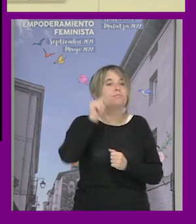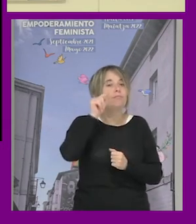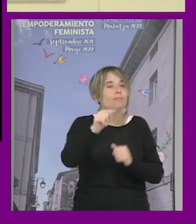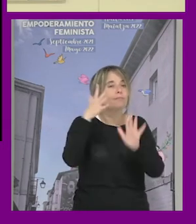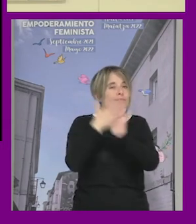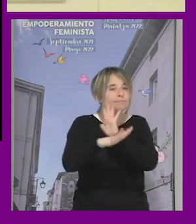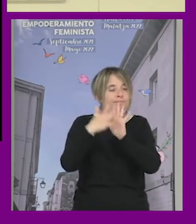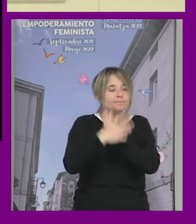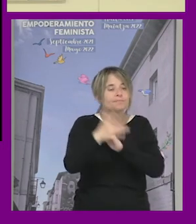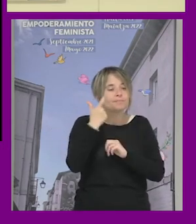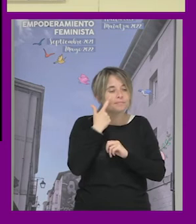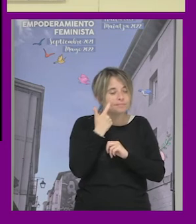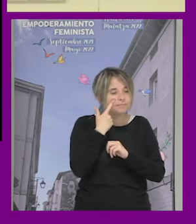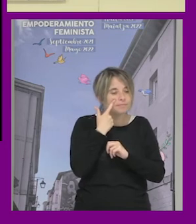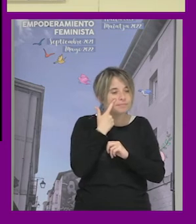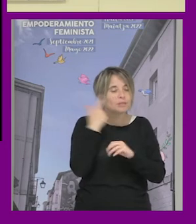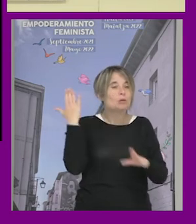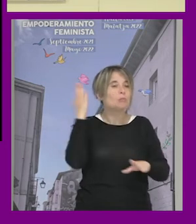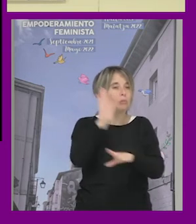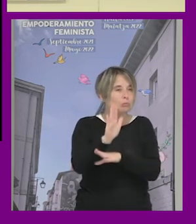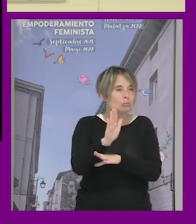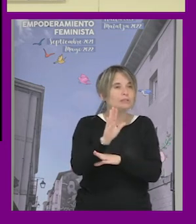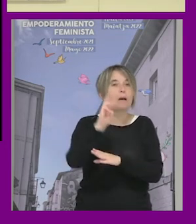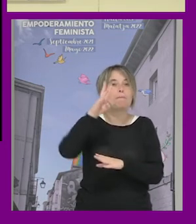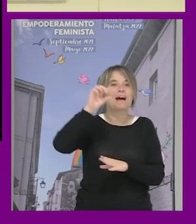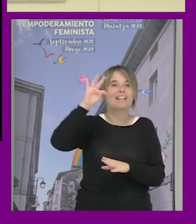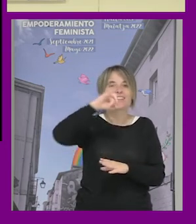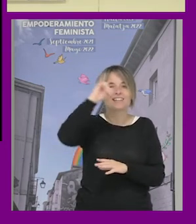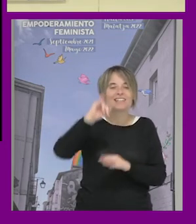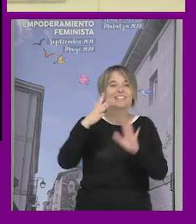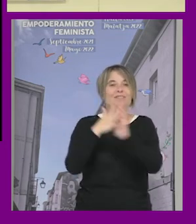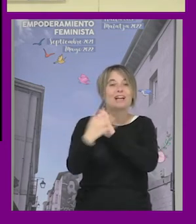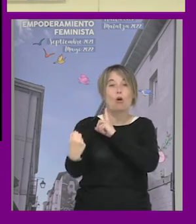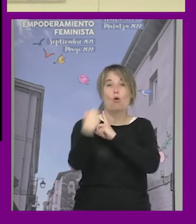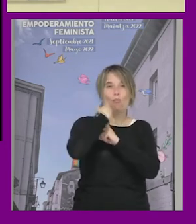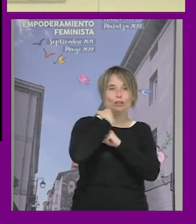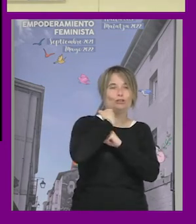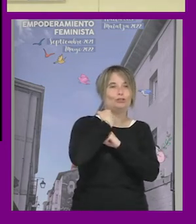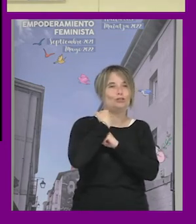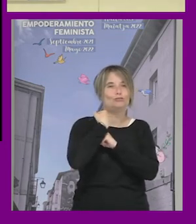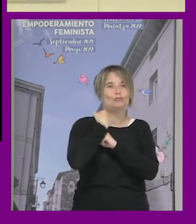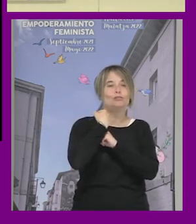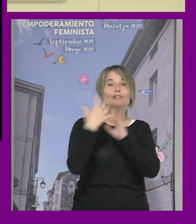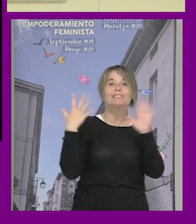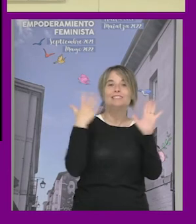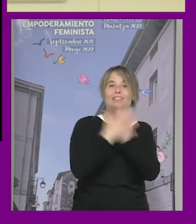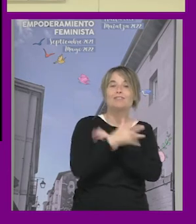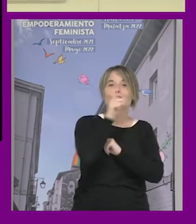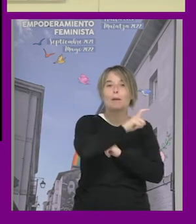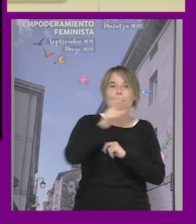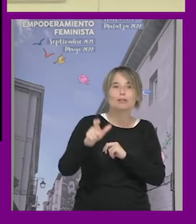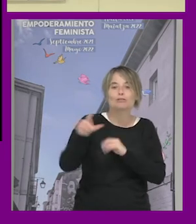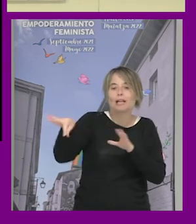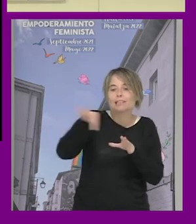de que plantea Patricia Hill Collins de entender la opresión como una matriz donde las personas estamos